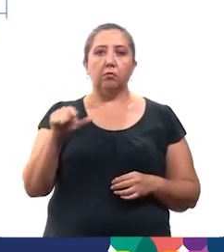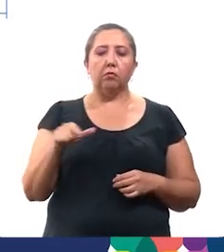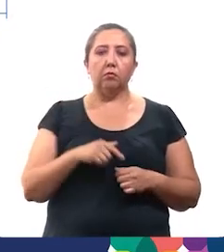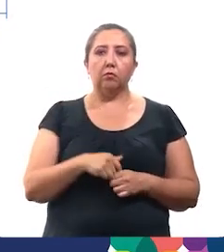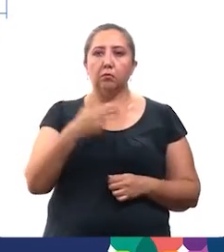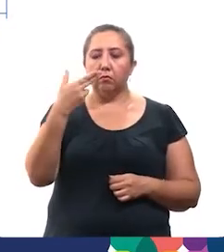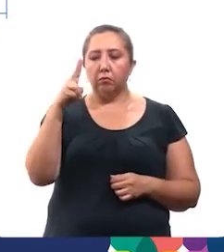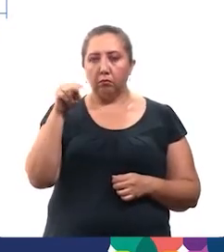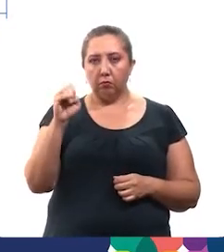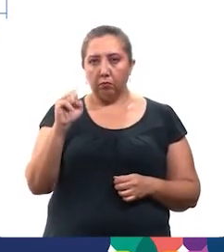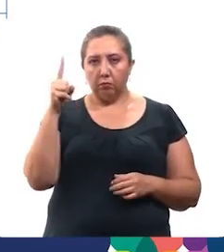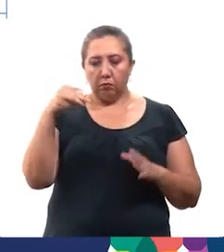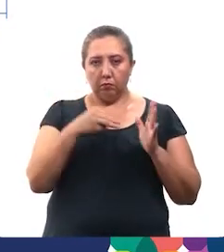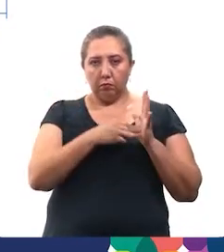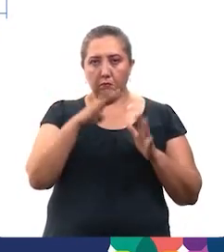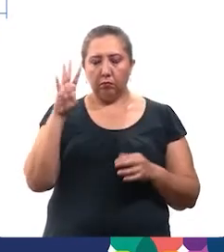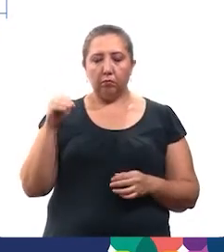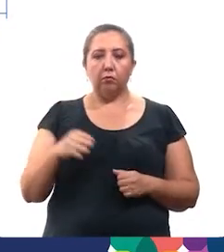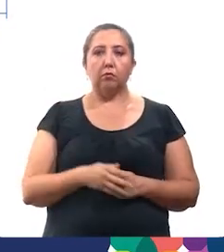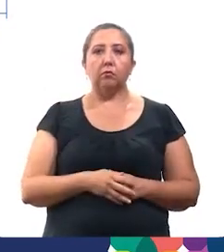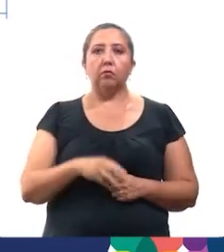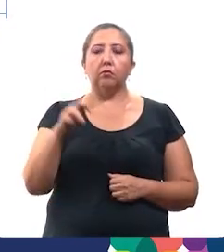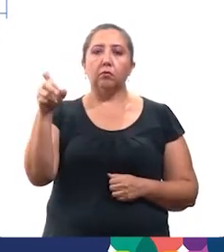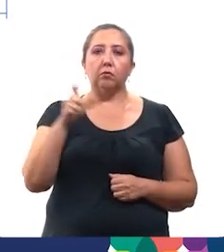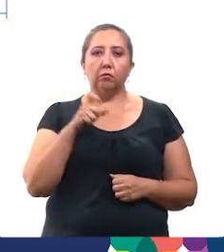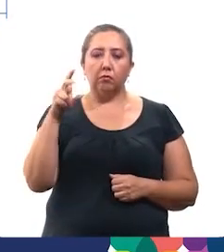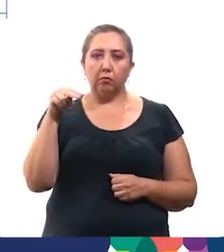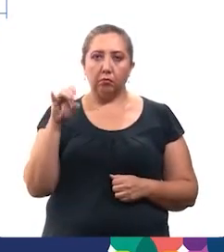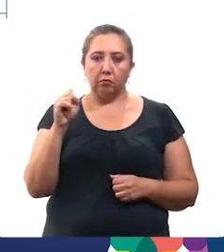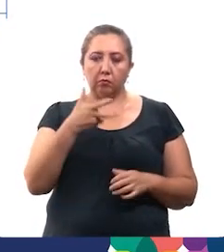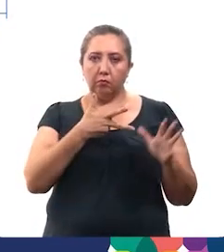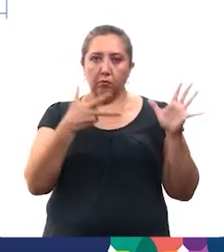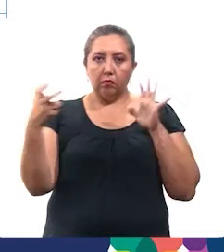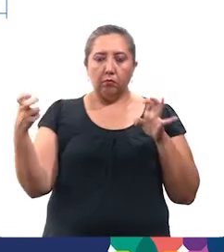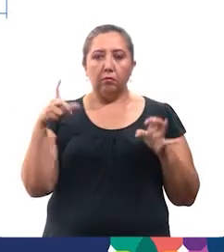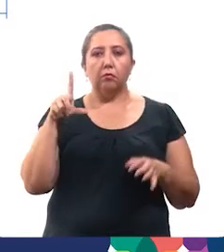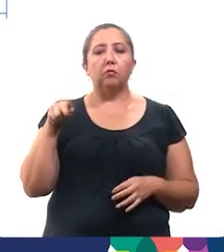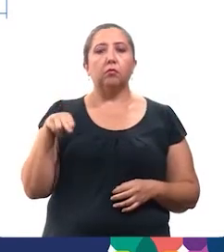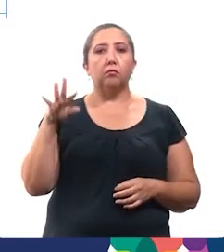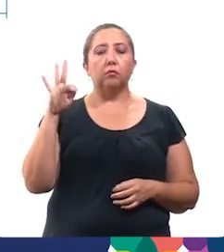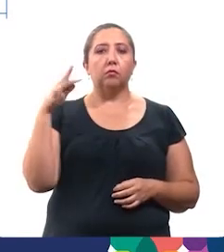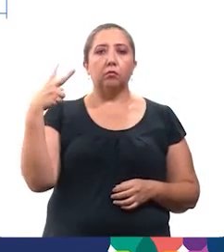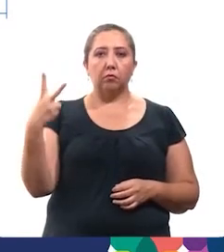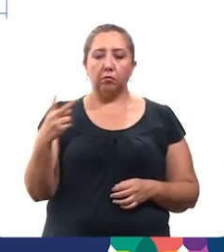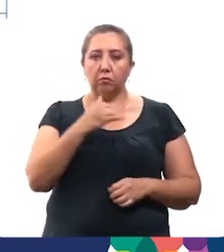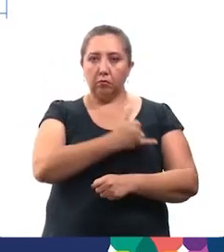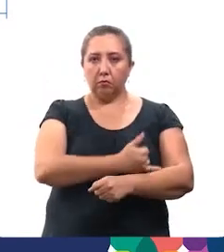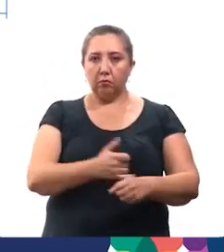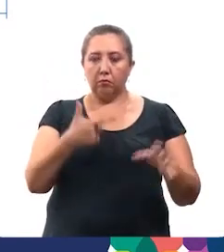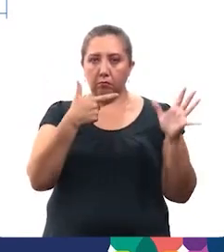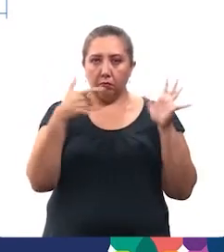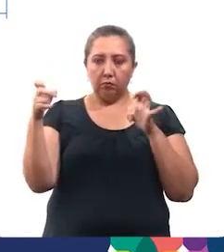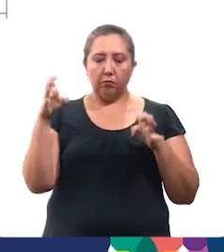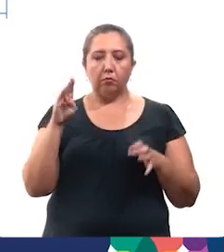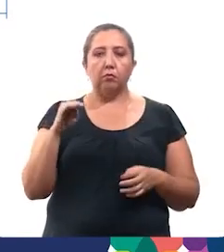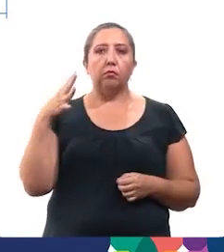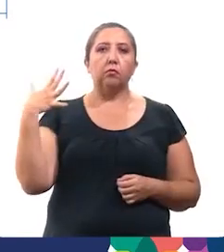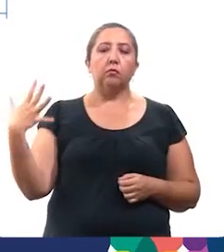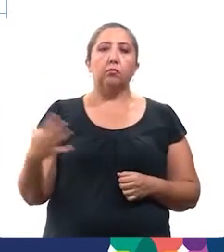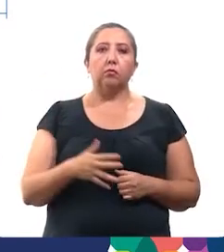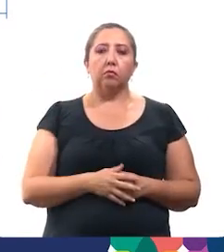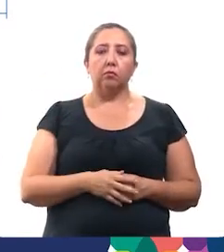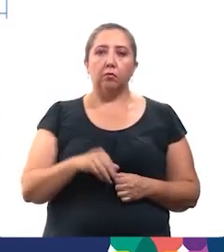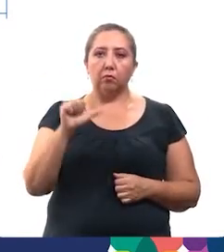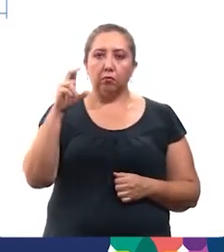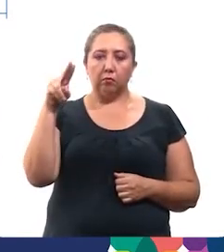65, vergel 360, pakaptun 55, ciudad industrial 47, mulsay 45, polígono 108,